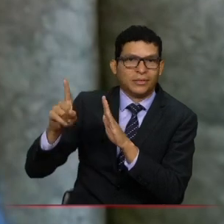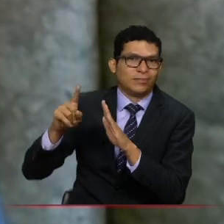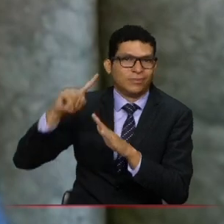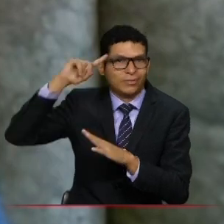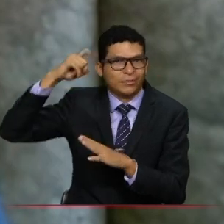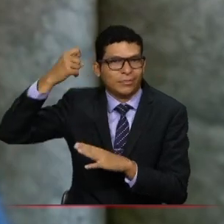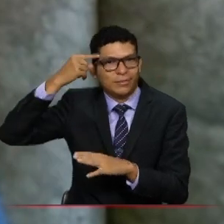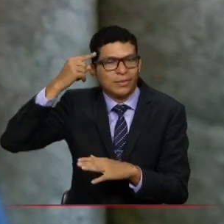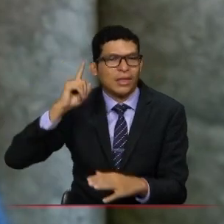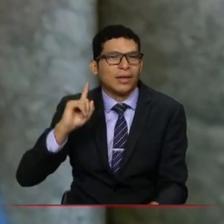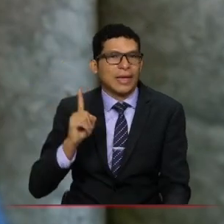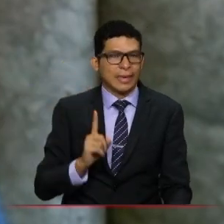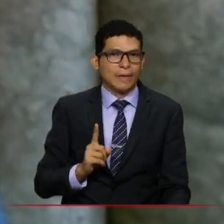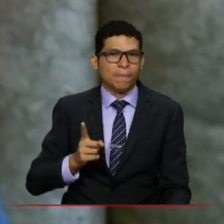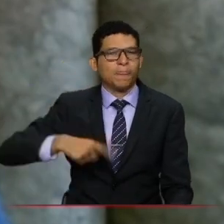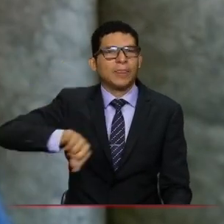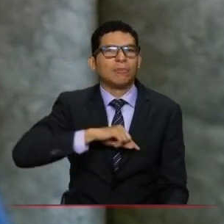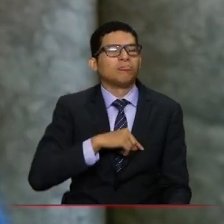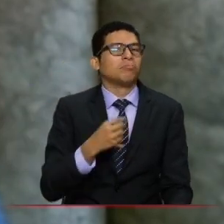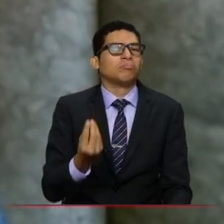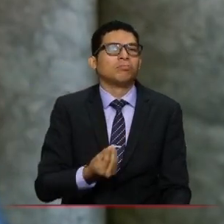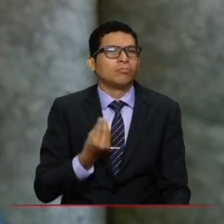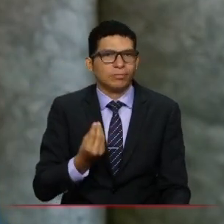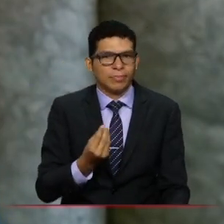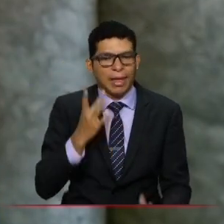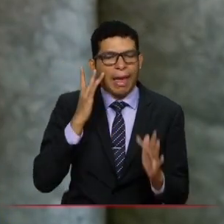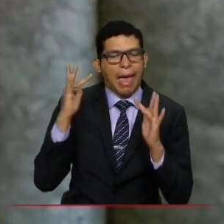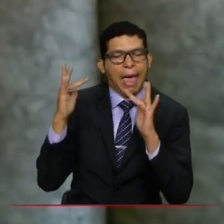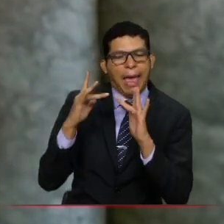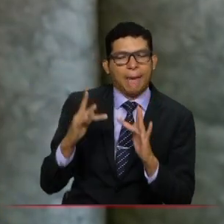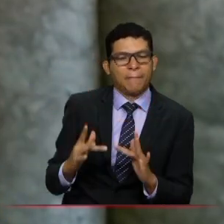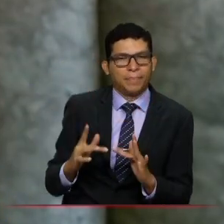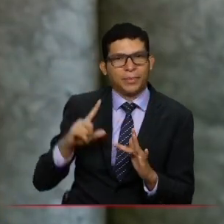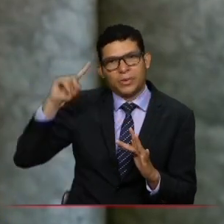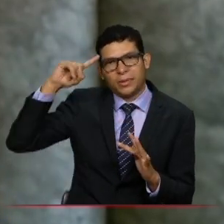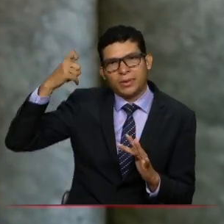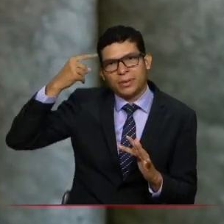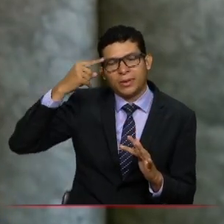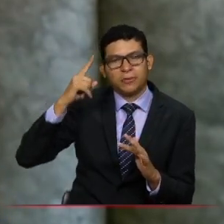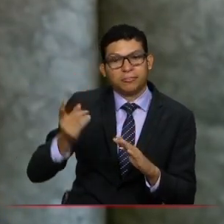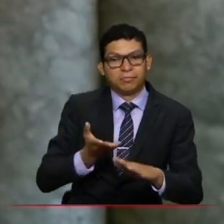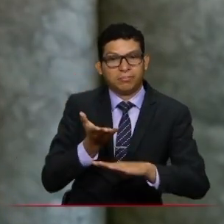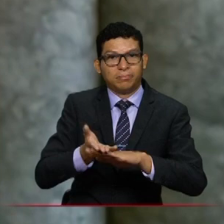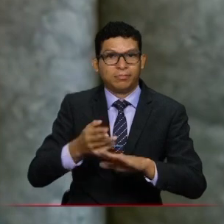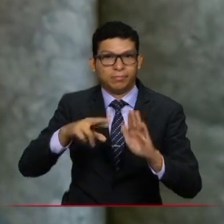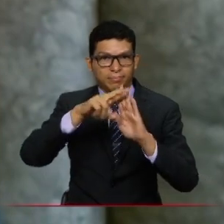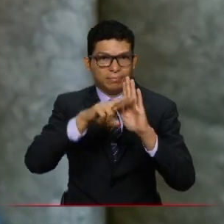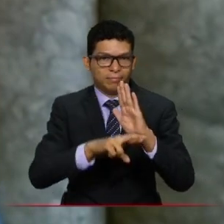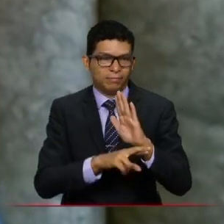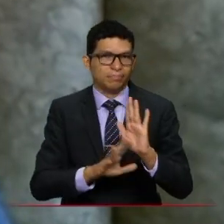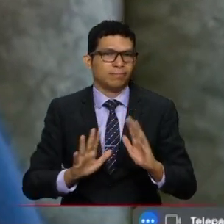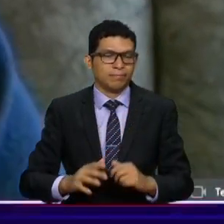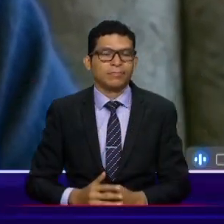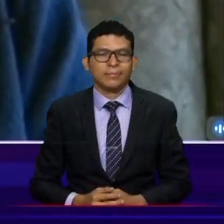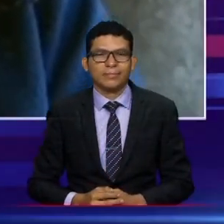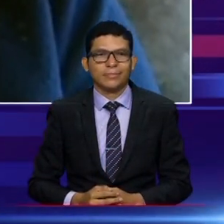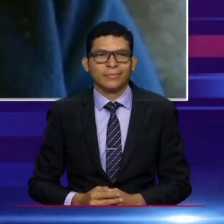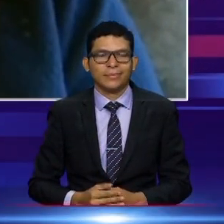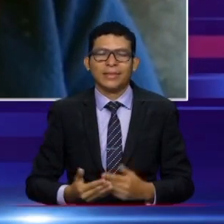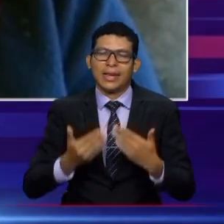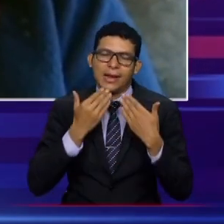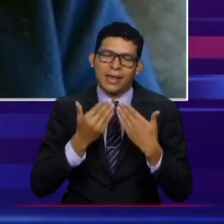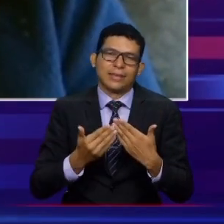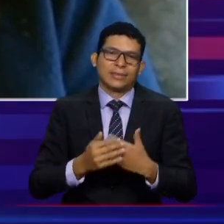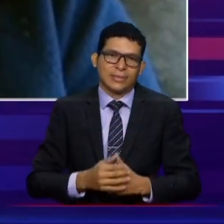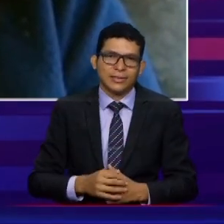Entonces, nosotros vamos a la par de lo que el gobierno nos plantea en regulación. Pues muchísimas